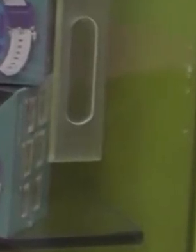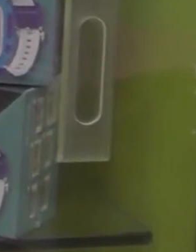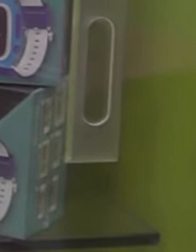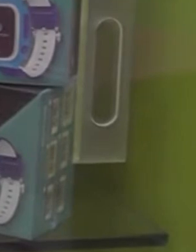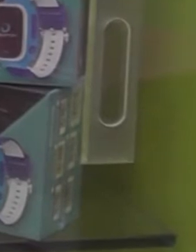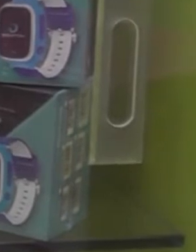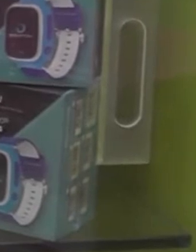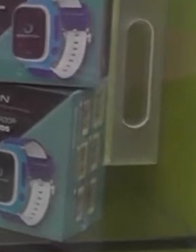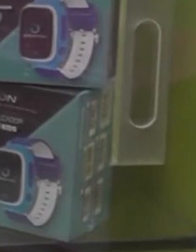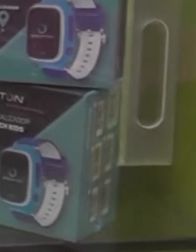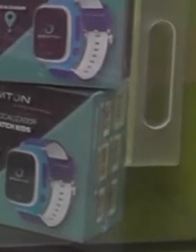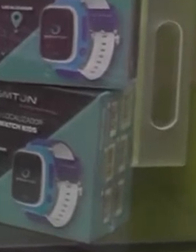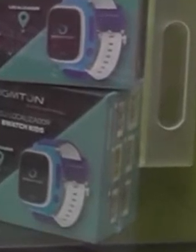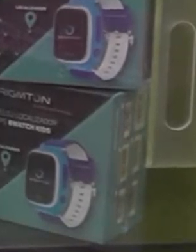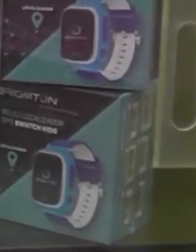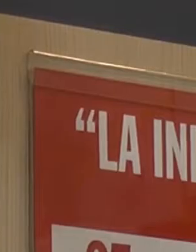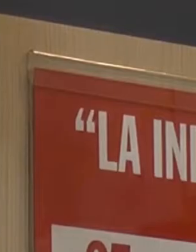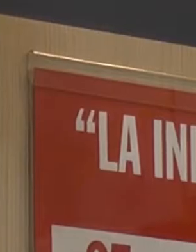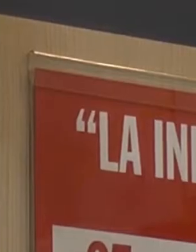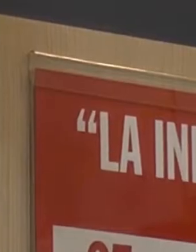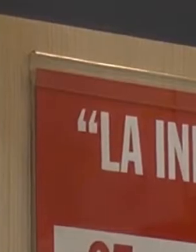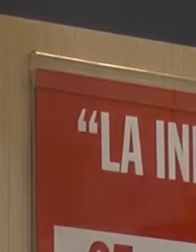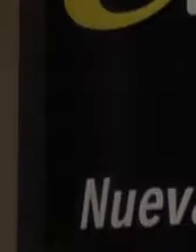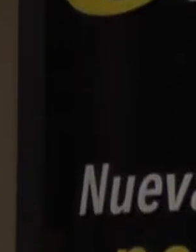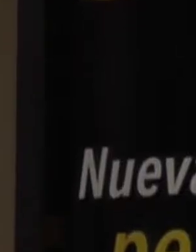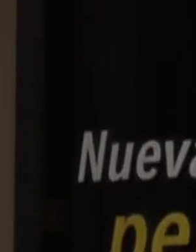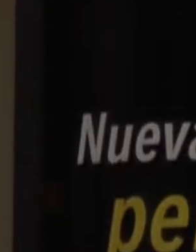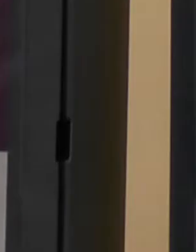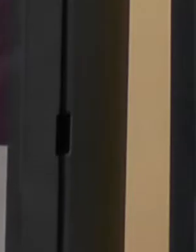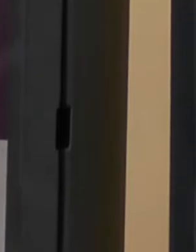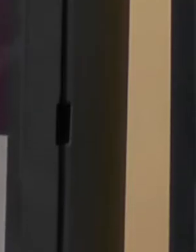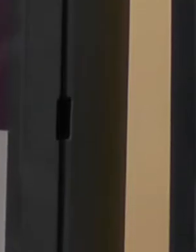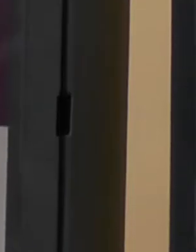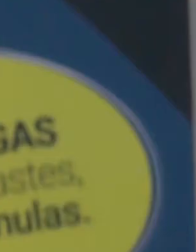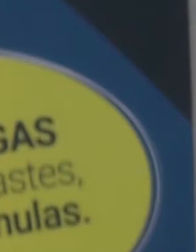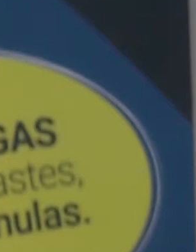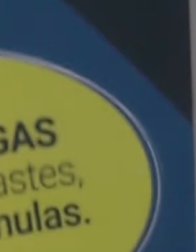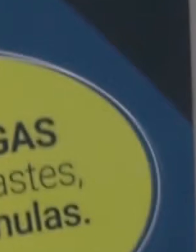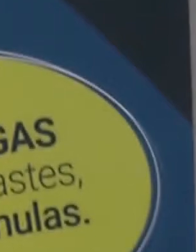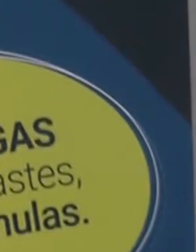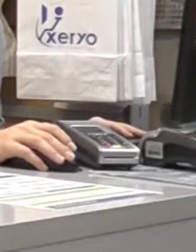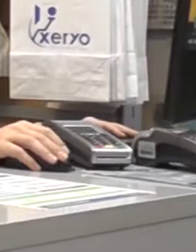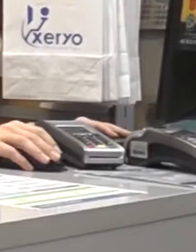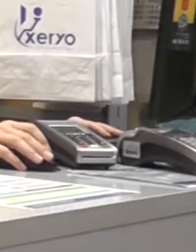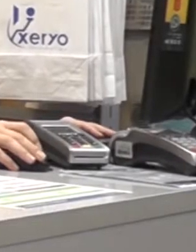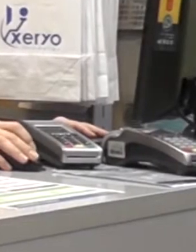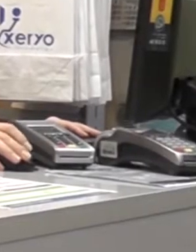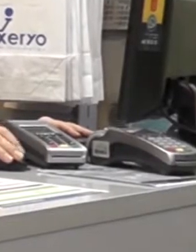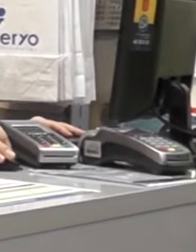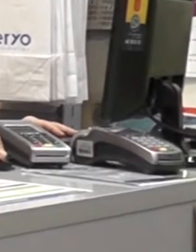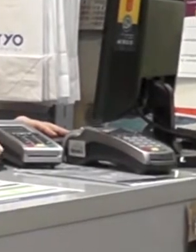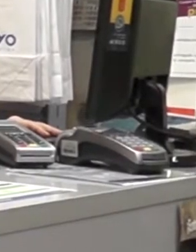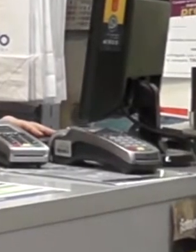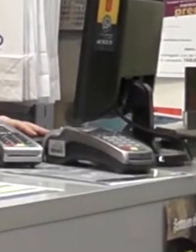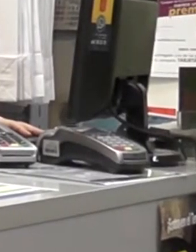los precios más bajos del mercado. Trabajamos con Más Móvil, Pepefón, Llama Ya, Envou y Digimóvil. Estamos en calle Salvador